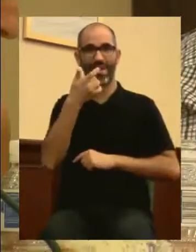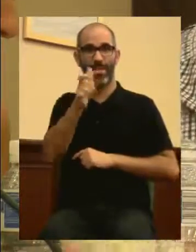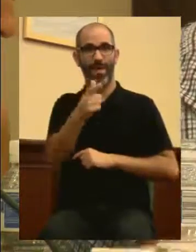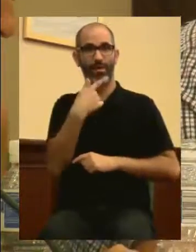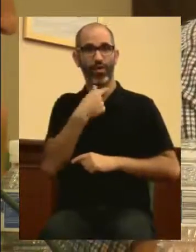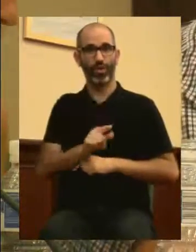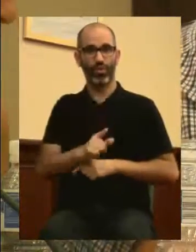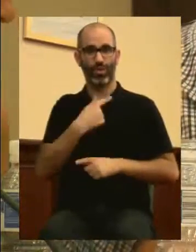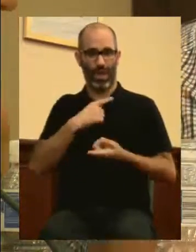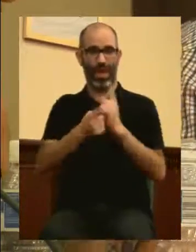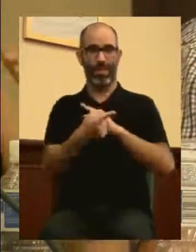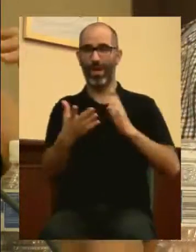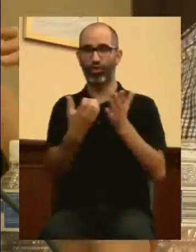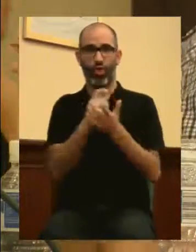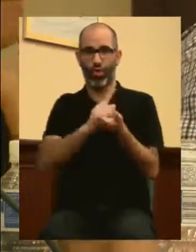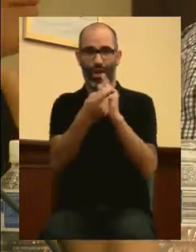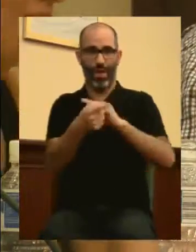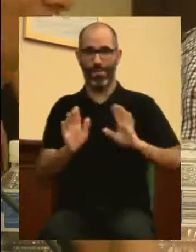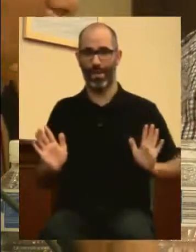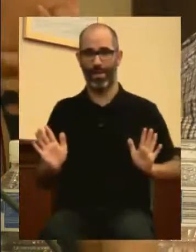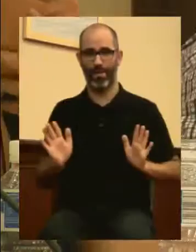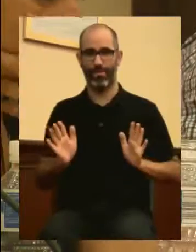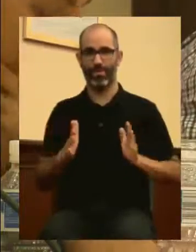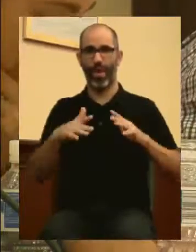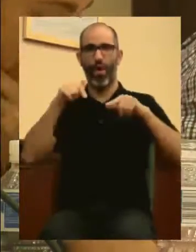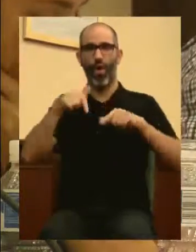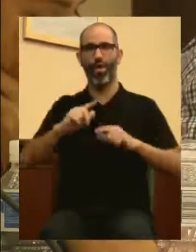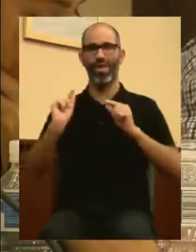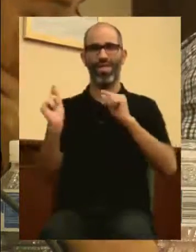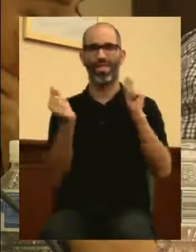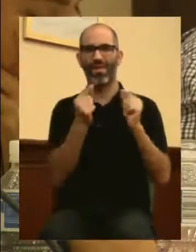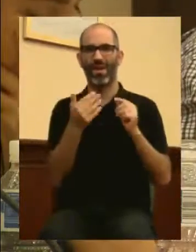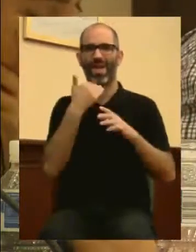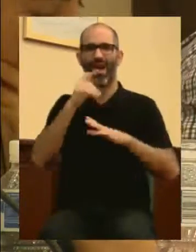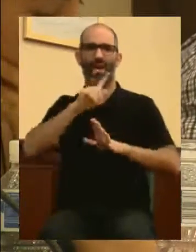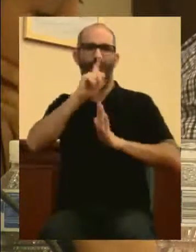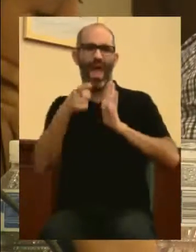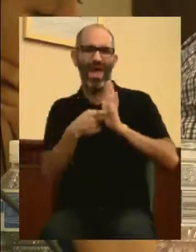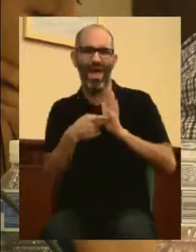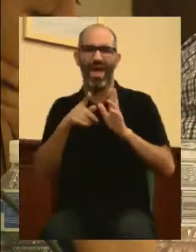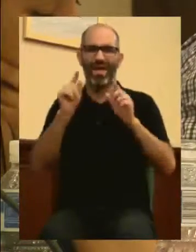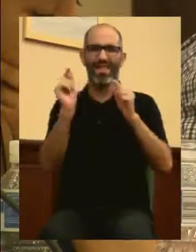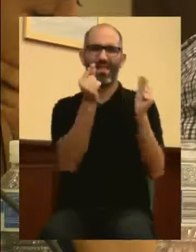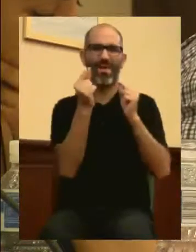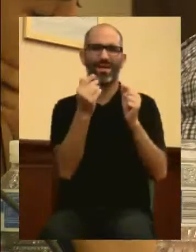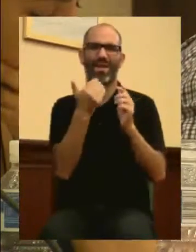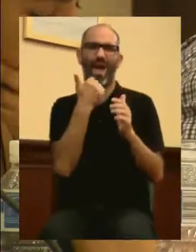cambia. Mire, no estamos ante un debate ni legal ni estamos ante un debate que